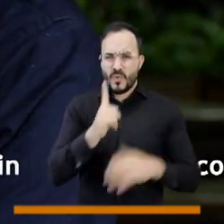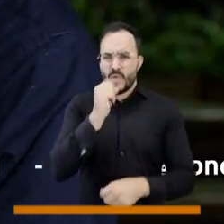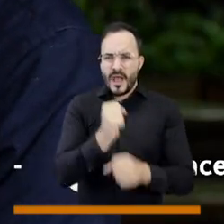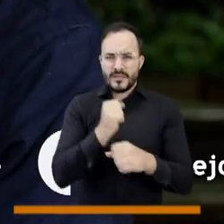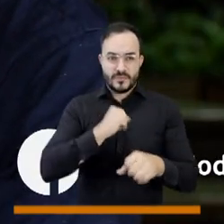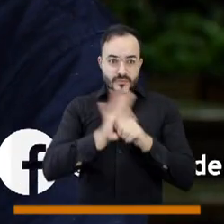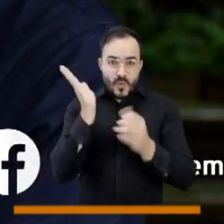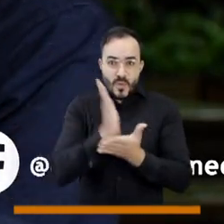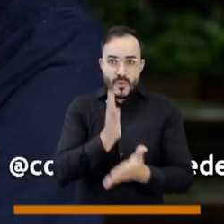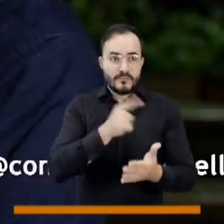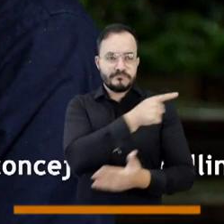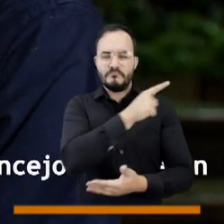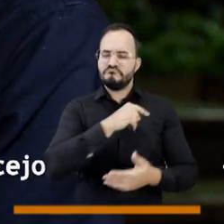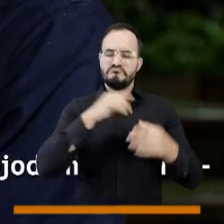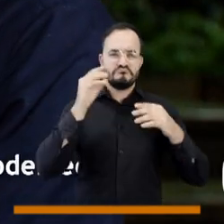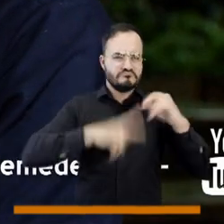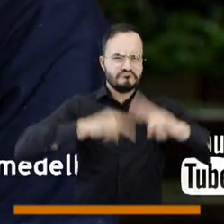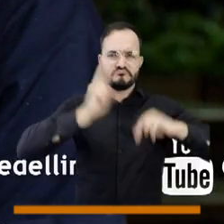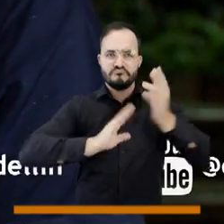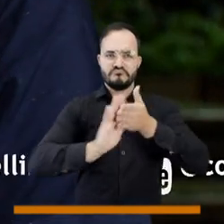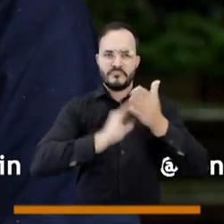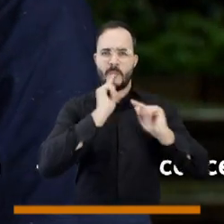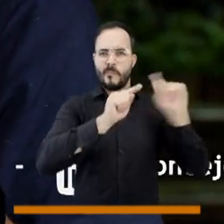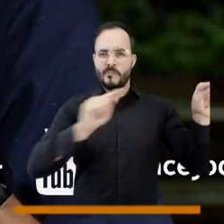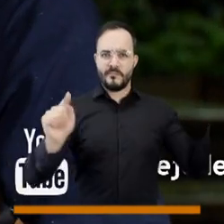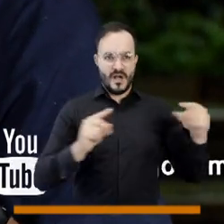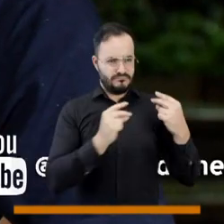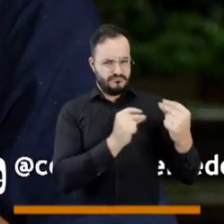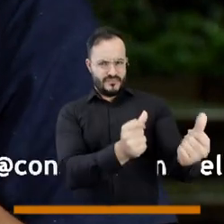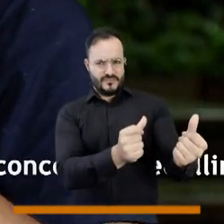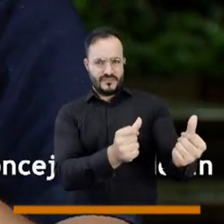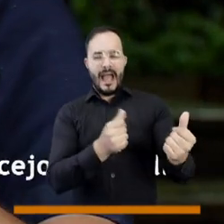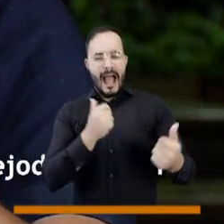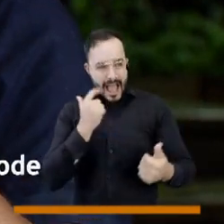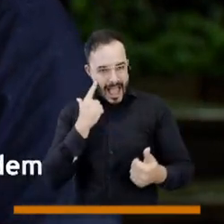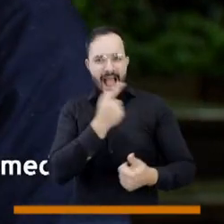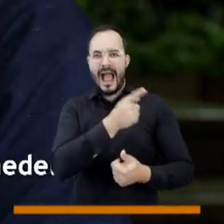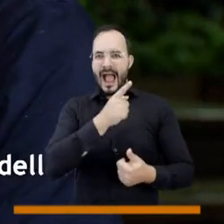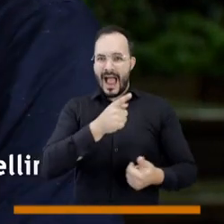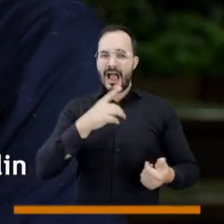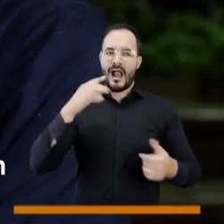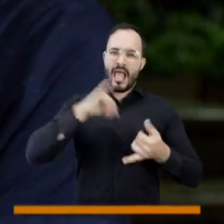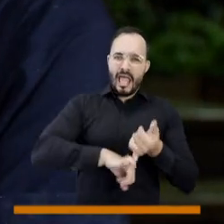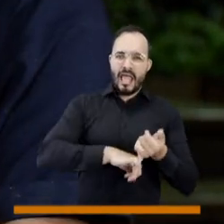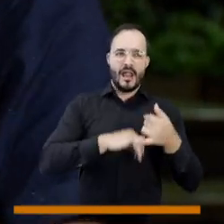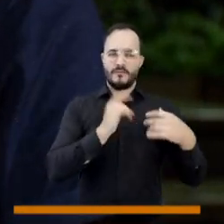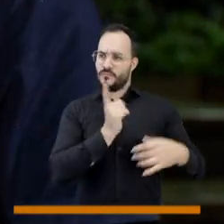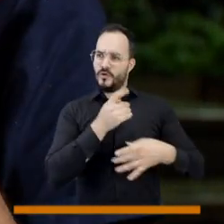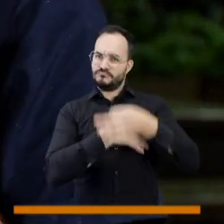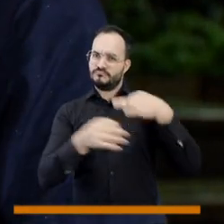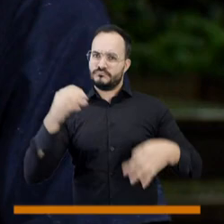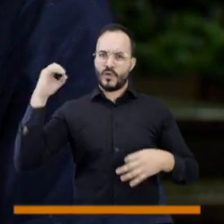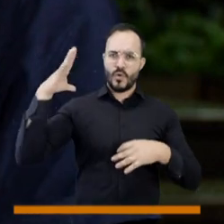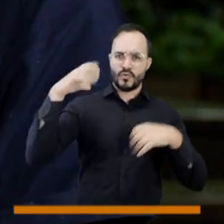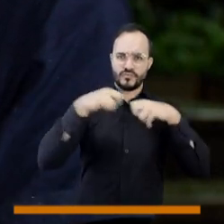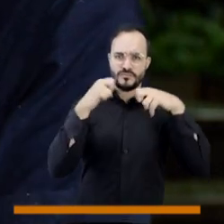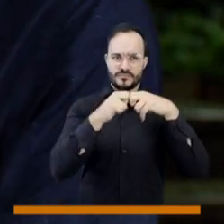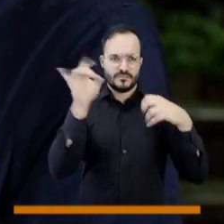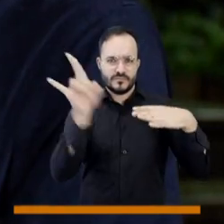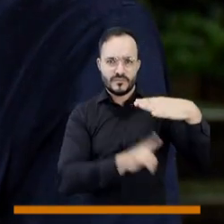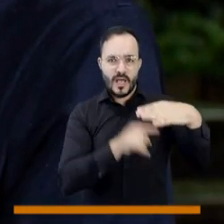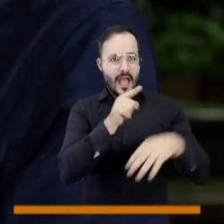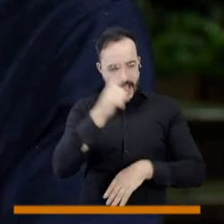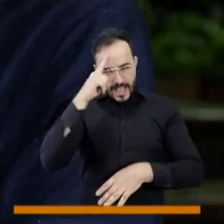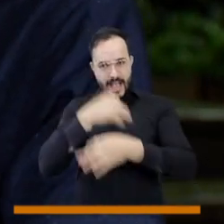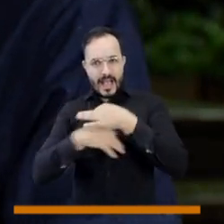techos en menos de un año en año de pandemia. Entonces, es muy probable que el mundo nos cambie y que las empresas de energía, en particular los